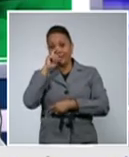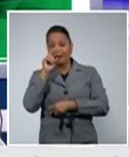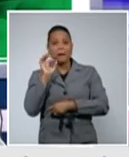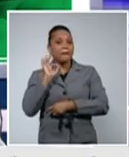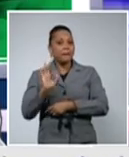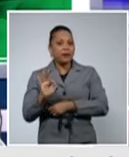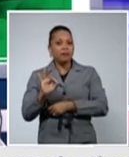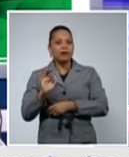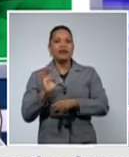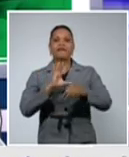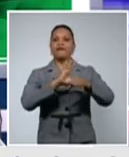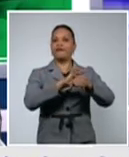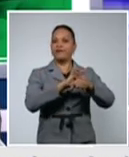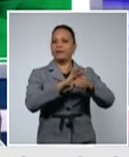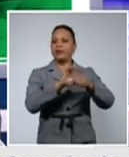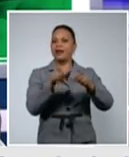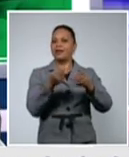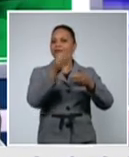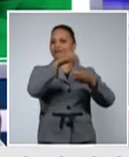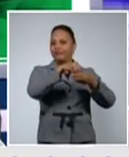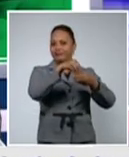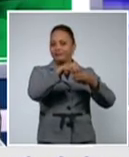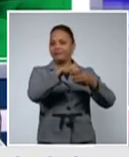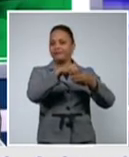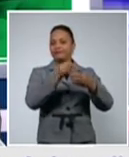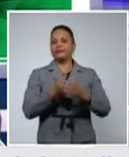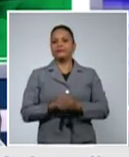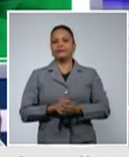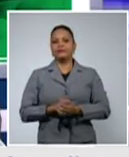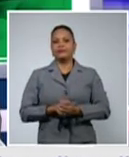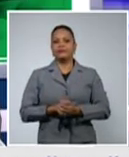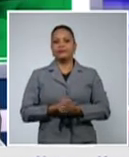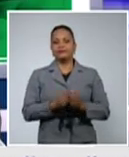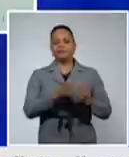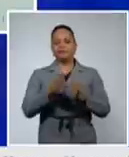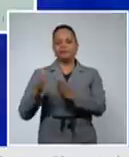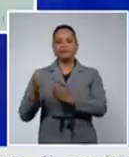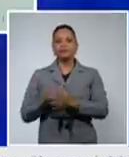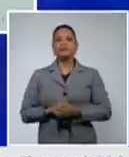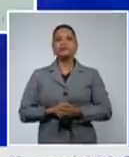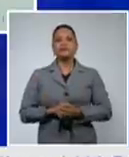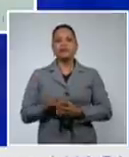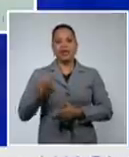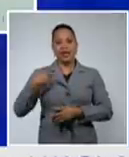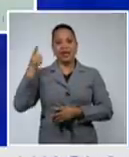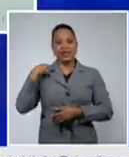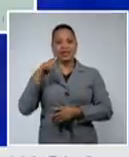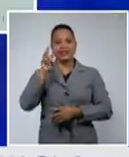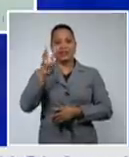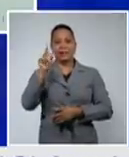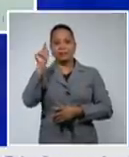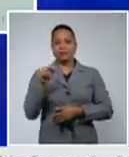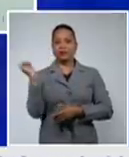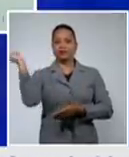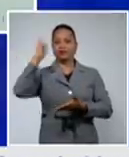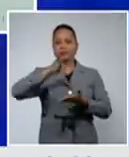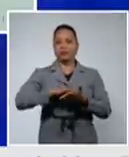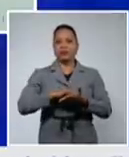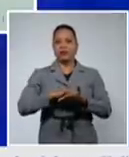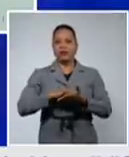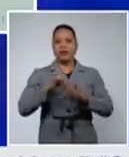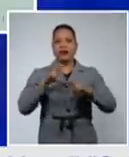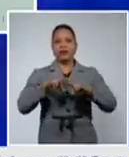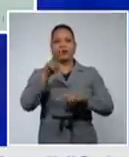ayer tres casos importados de las provincias de La Habana 2 del municipio